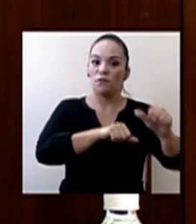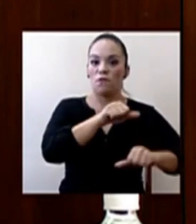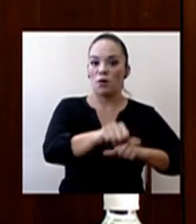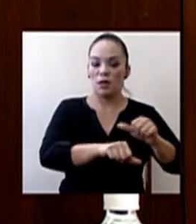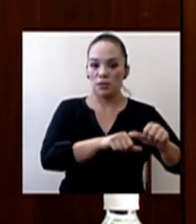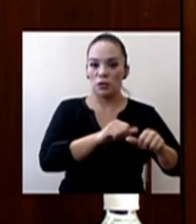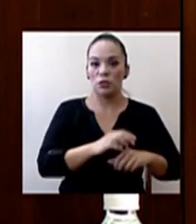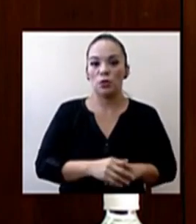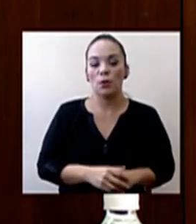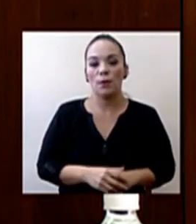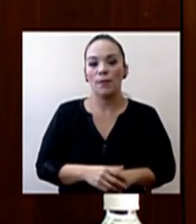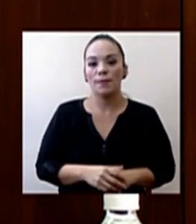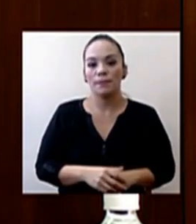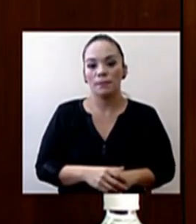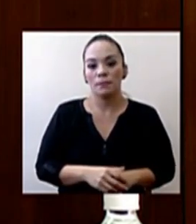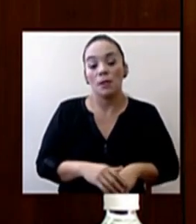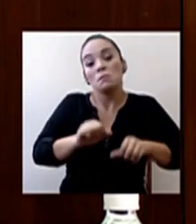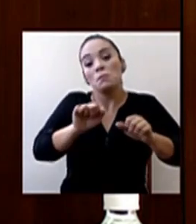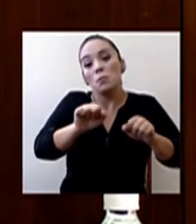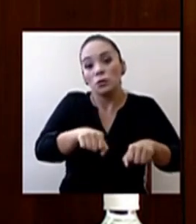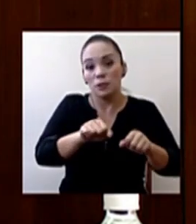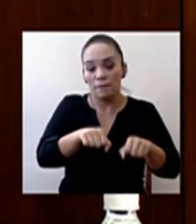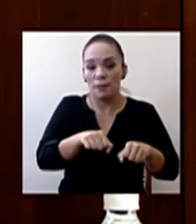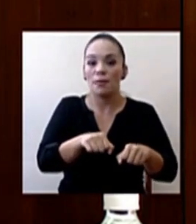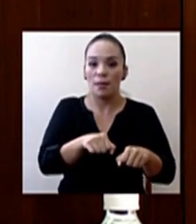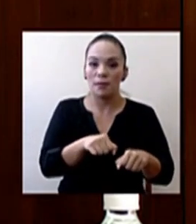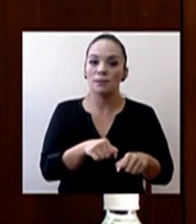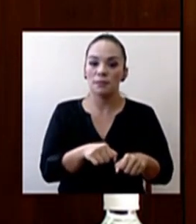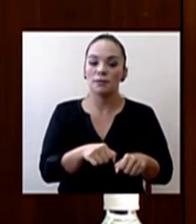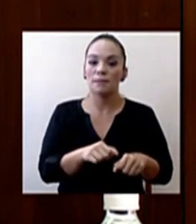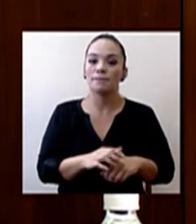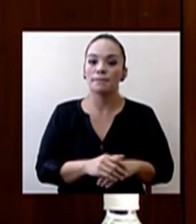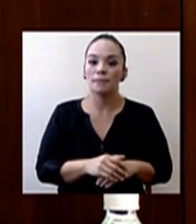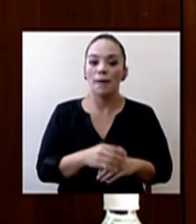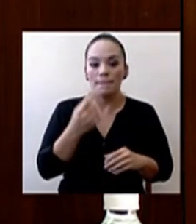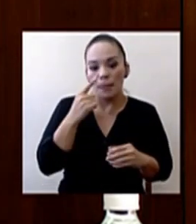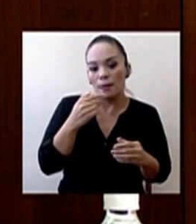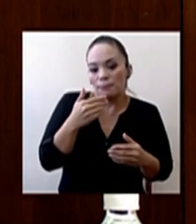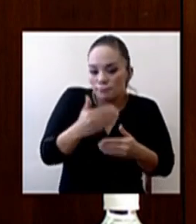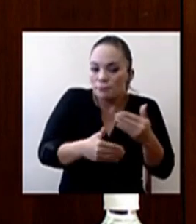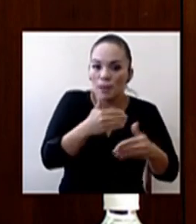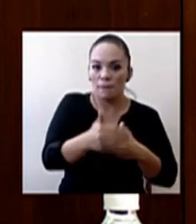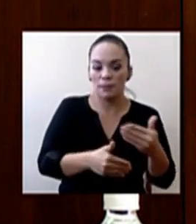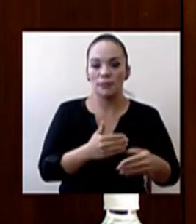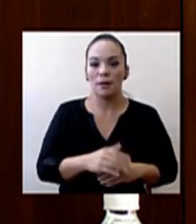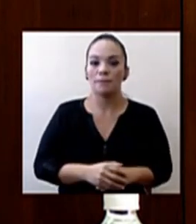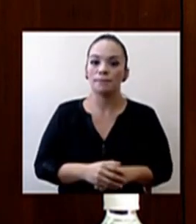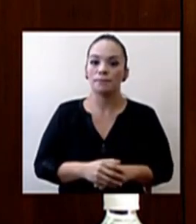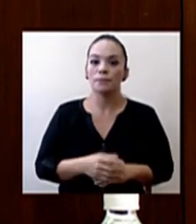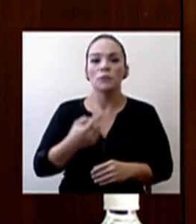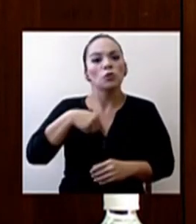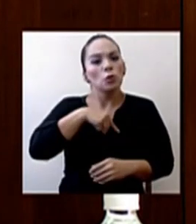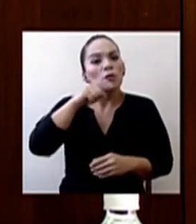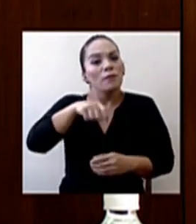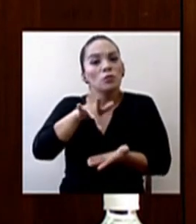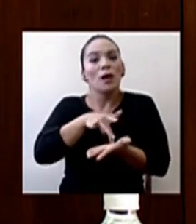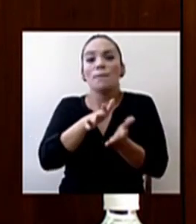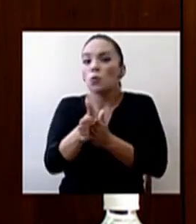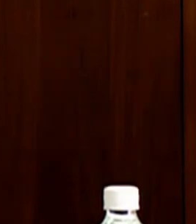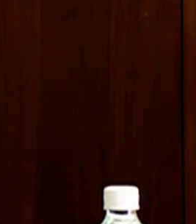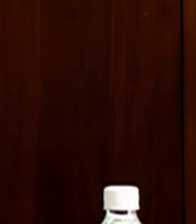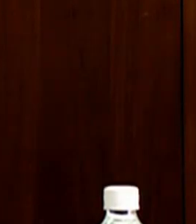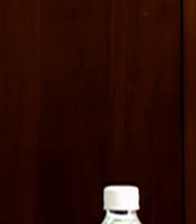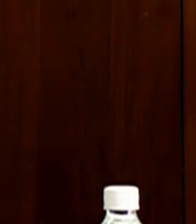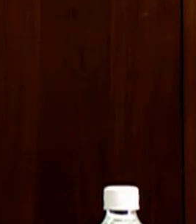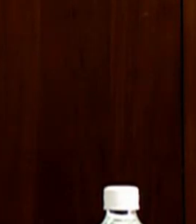hay posibilidades de que algo de esto avance. Así que tenemos que aprovechar todo ese capital